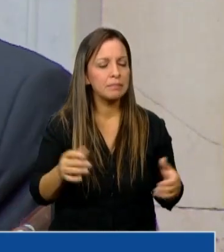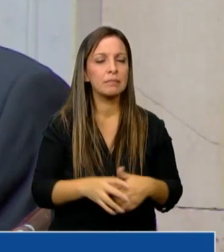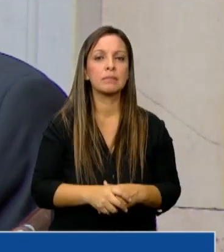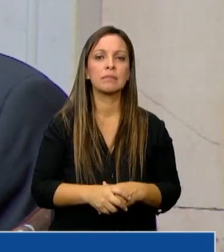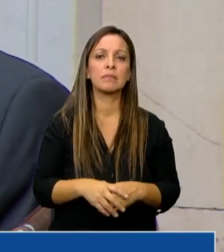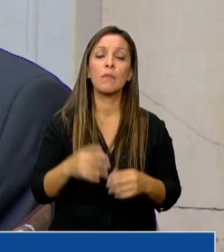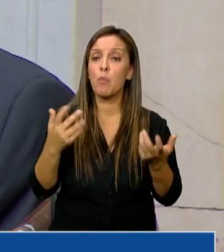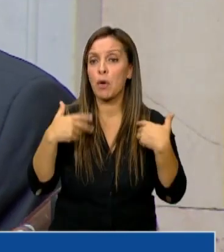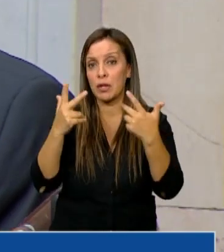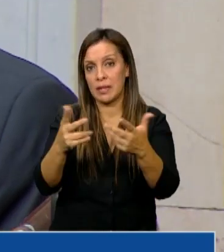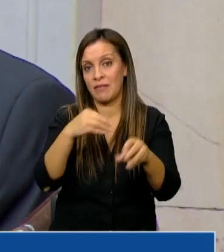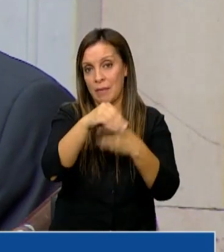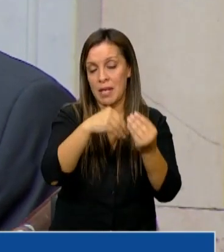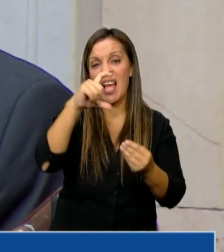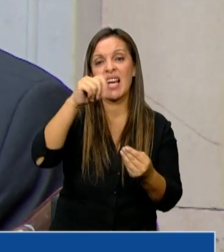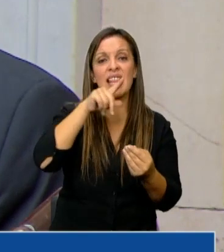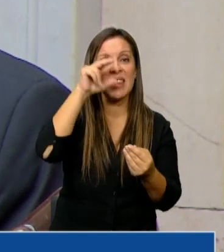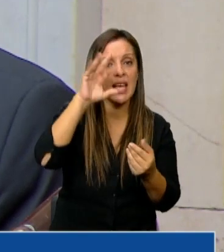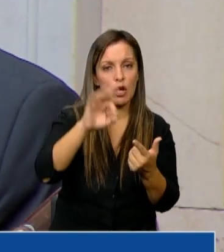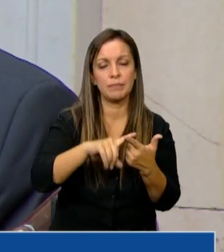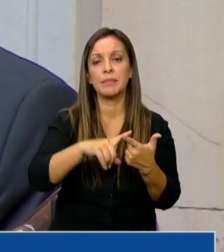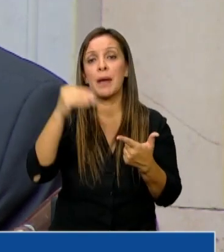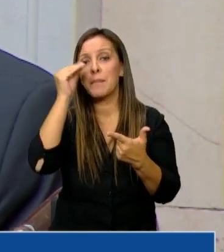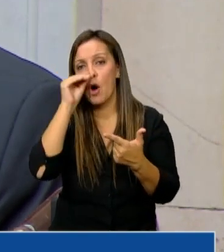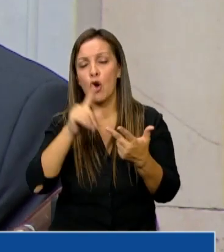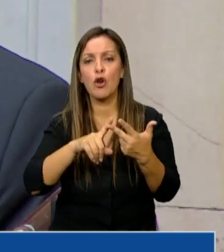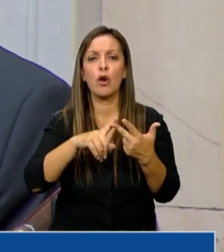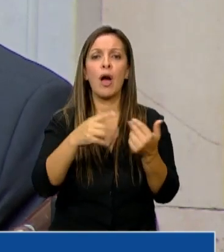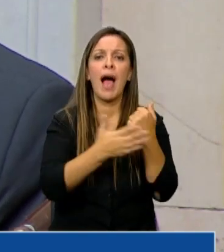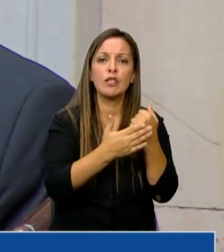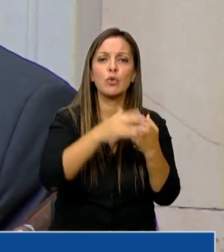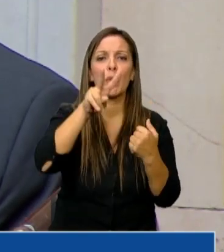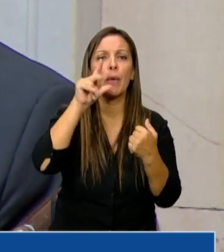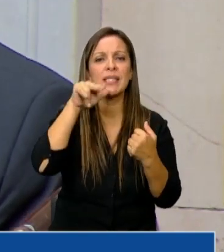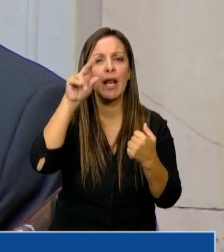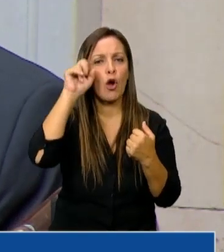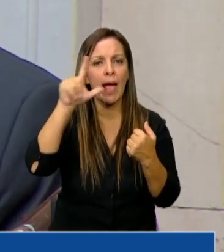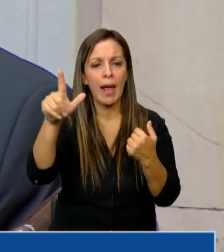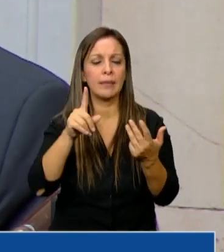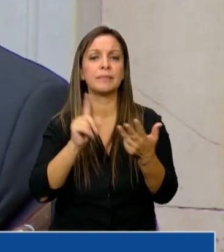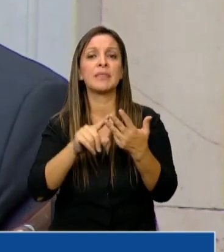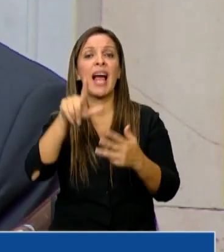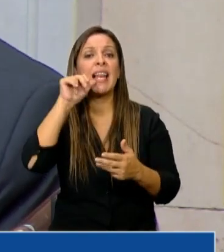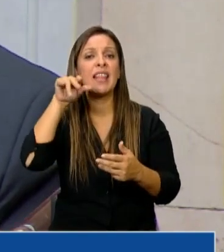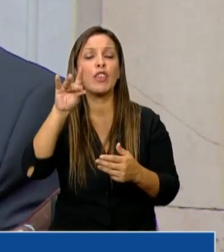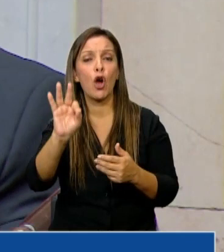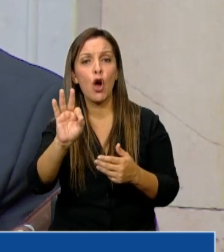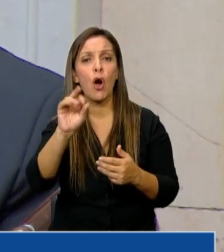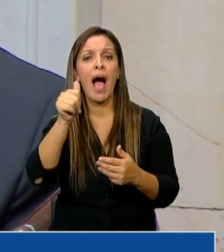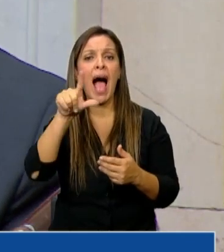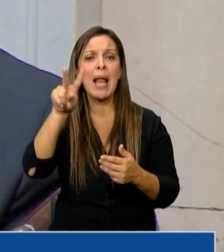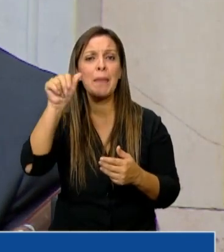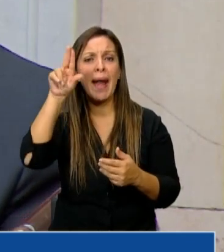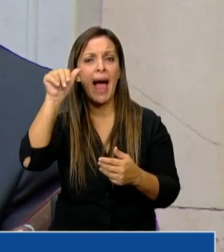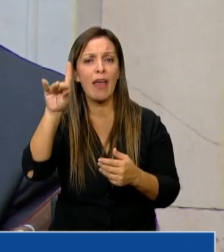mencionar a los canteros, a los monos, a los gorditos, a los vai, al zurdo Villarruel, y puedo mencionar también a Lindor Alvarado. Ese sí